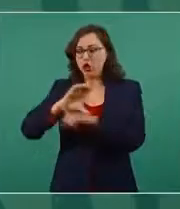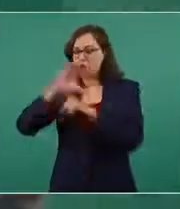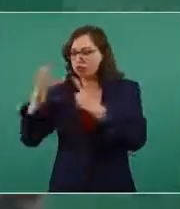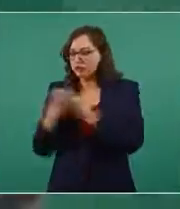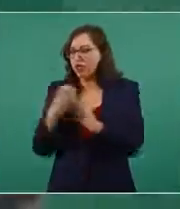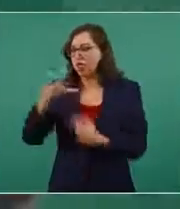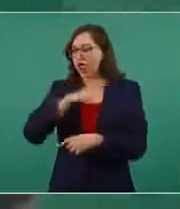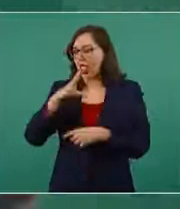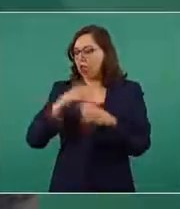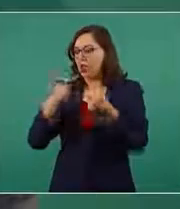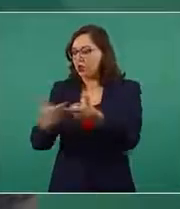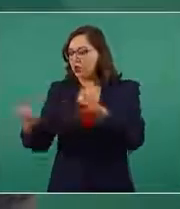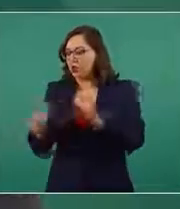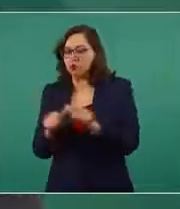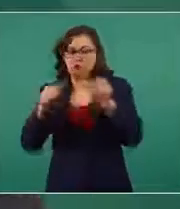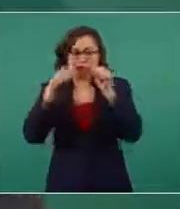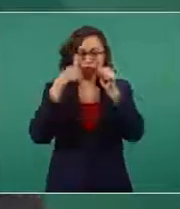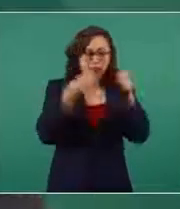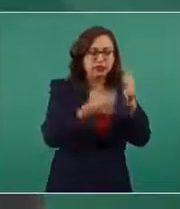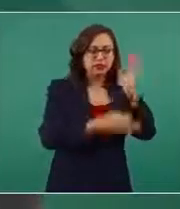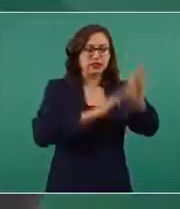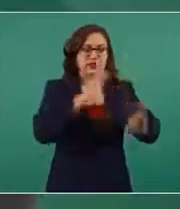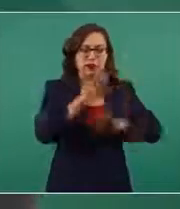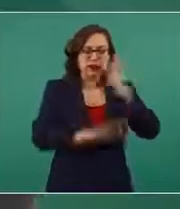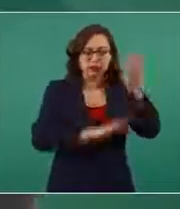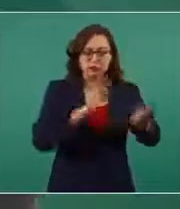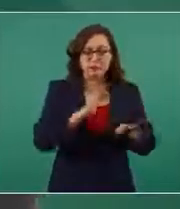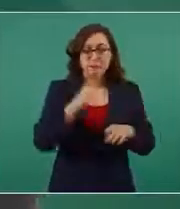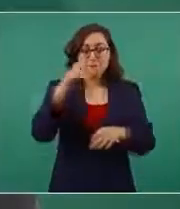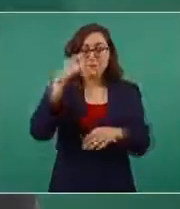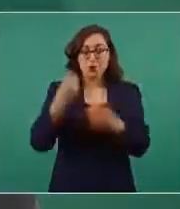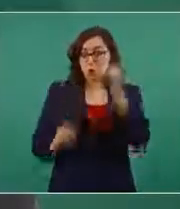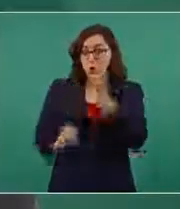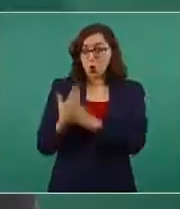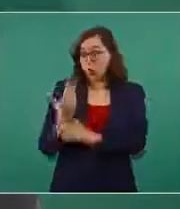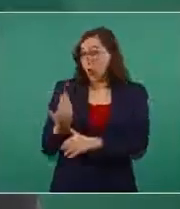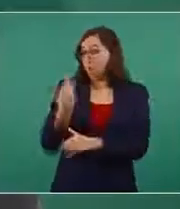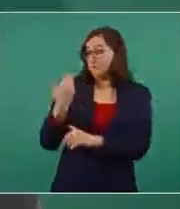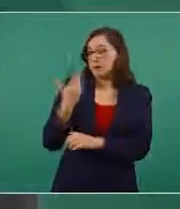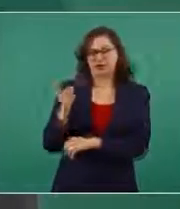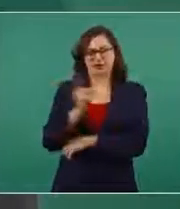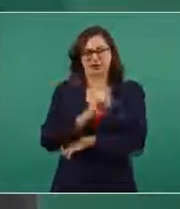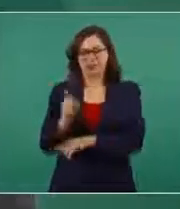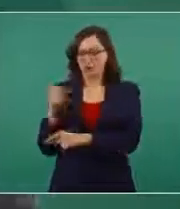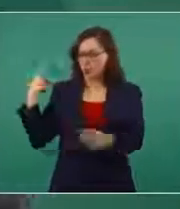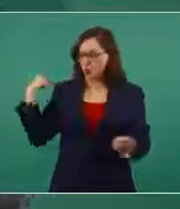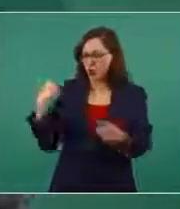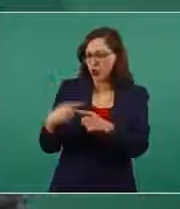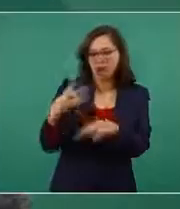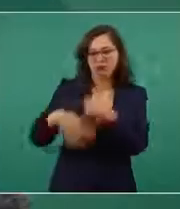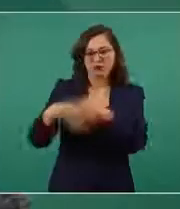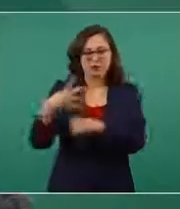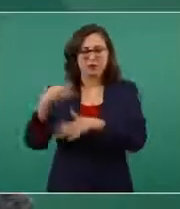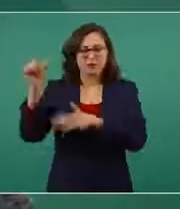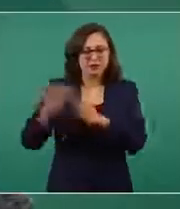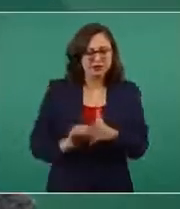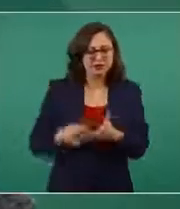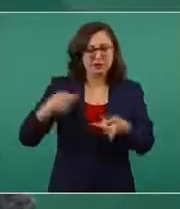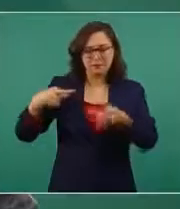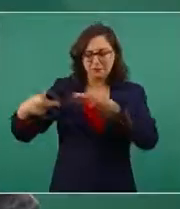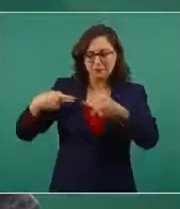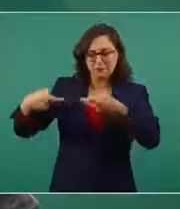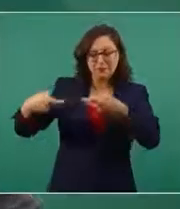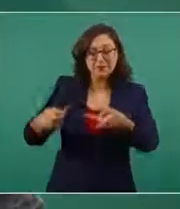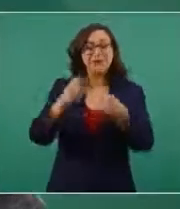solamente para las escuelas. Los métodos epidemiológicos que se usan en el Sistema Nacional de Salud